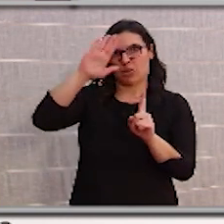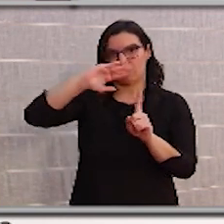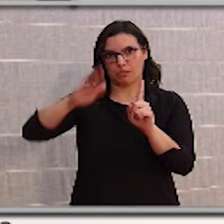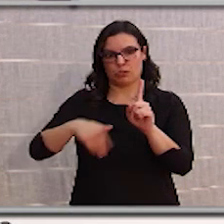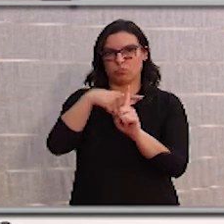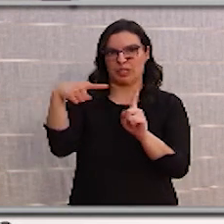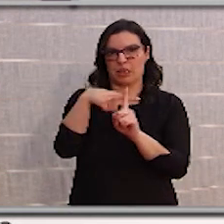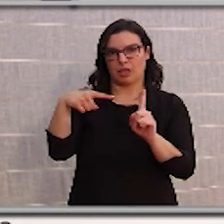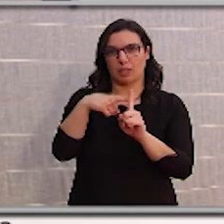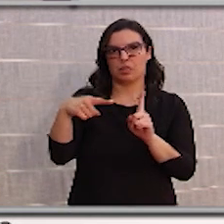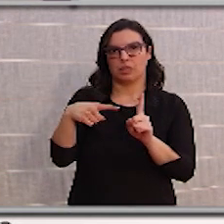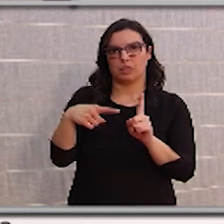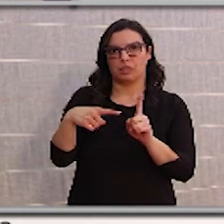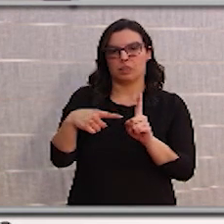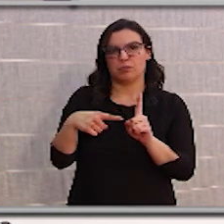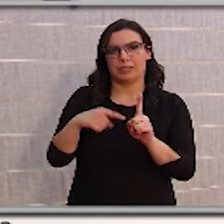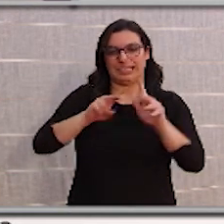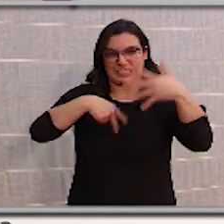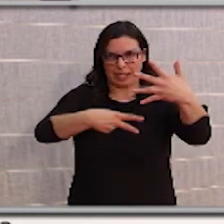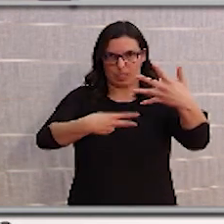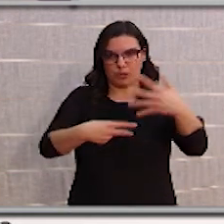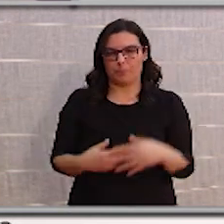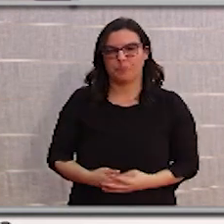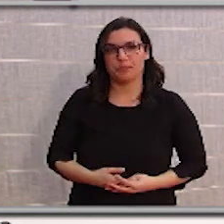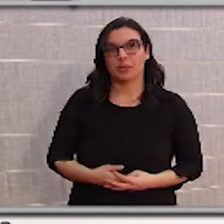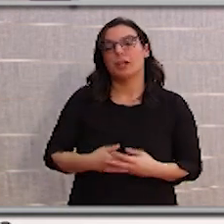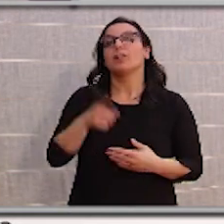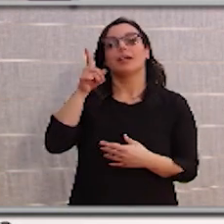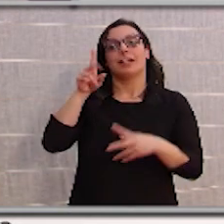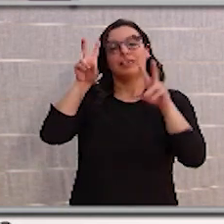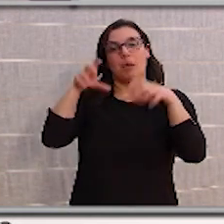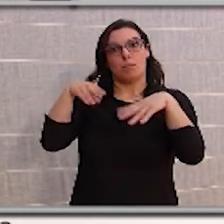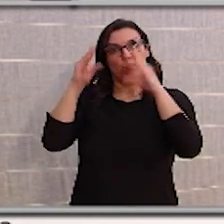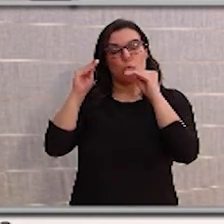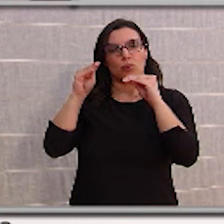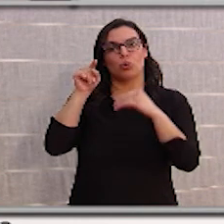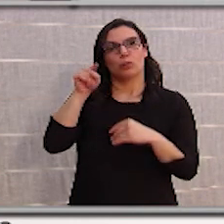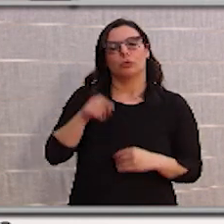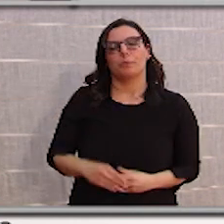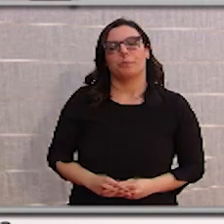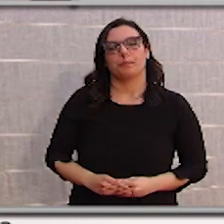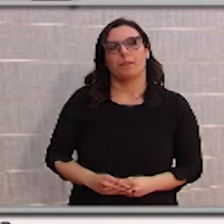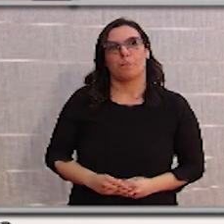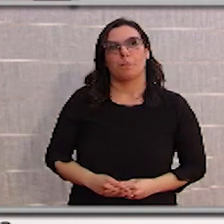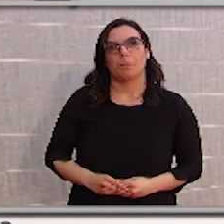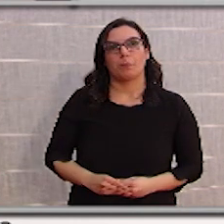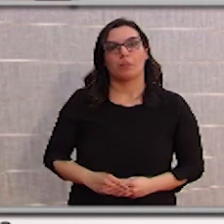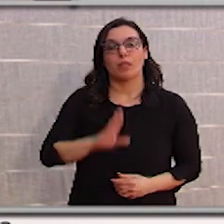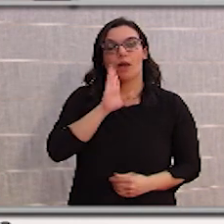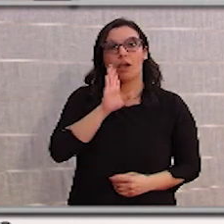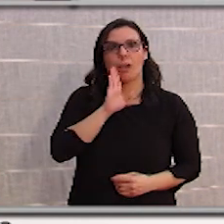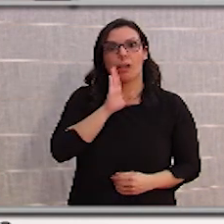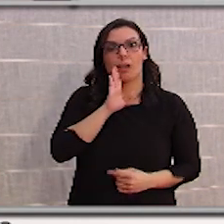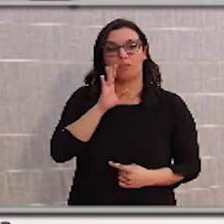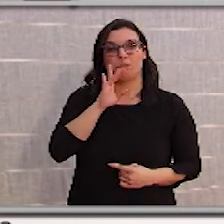en número de casos el séptimo. En cuanto a Burcos, en relación a lo que estaba comentando a